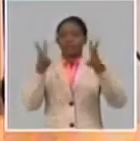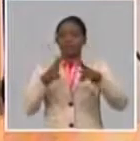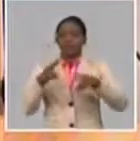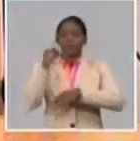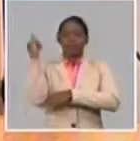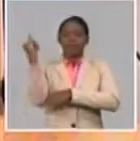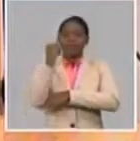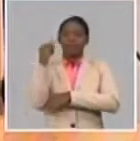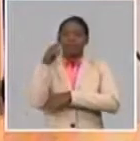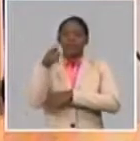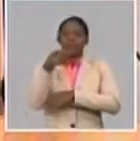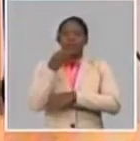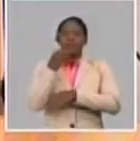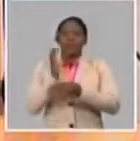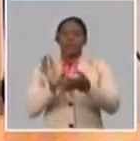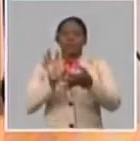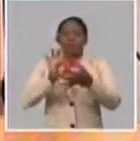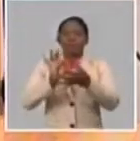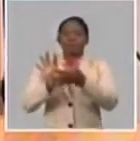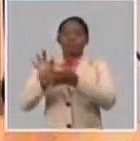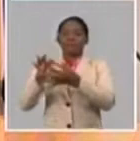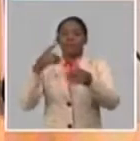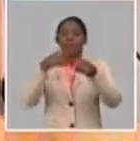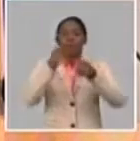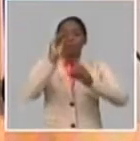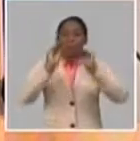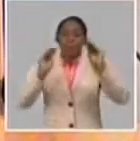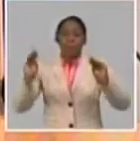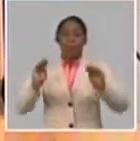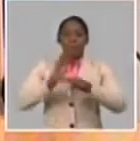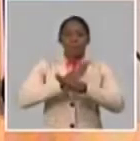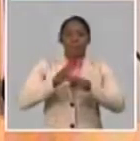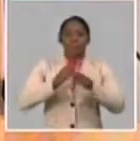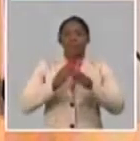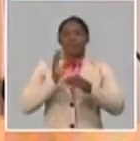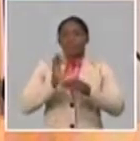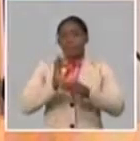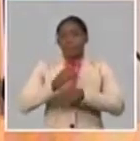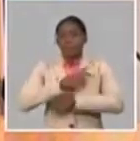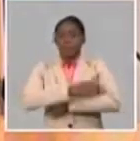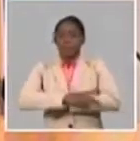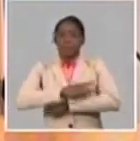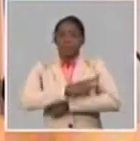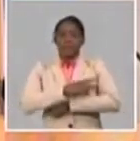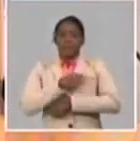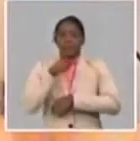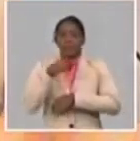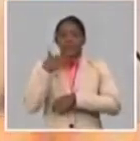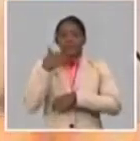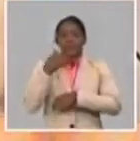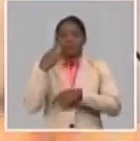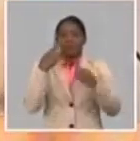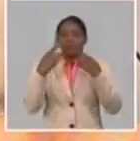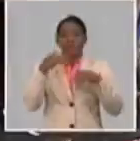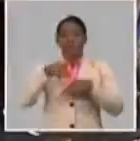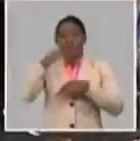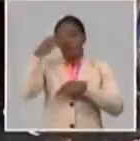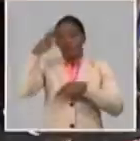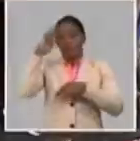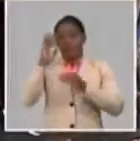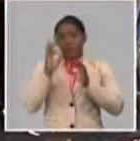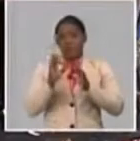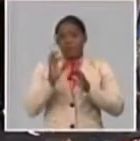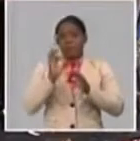que es un momento para que todo este bloqueo de genocidio cese, se reconoce. Y estamos dando telepsicología, como decía la ministra, también